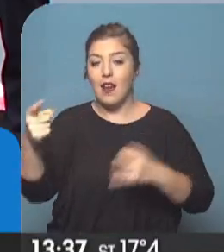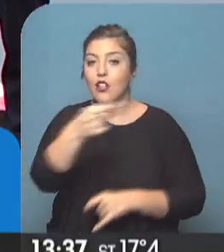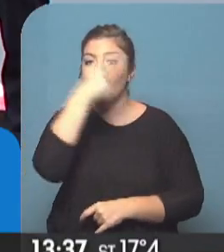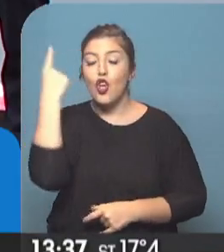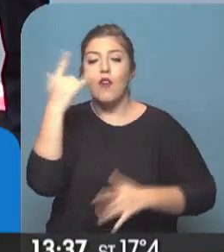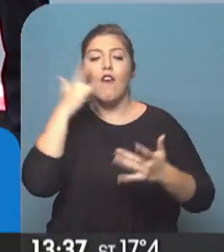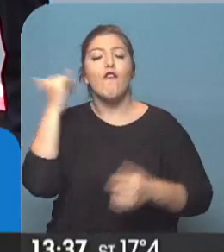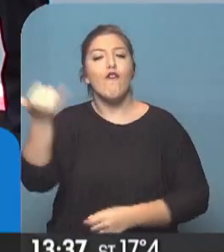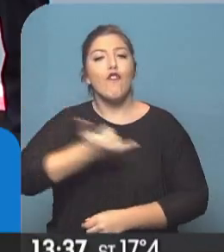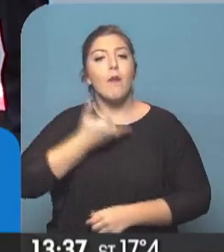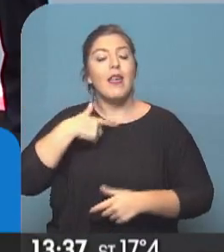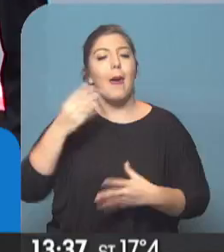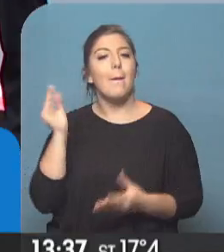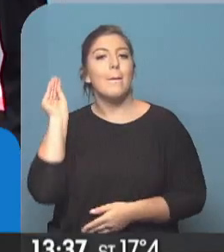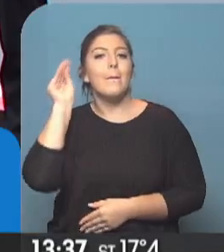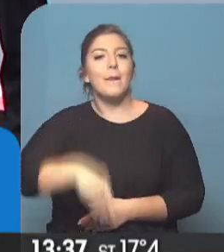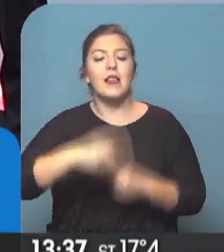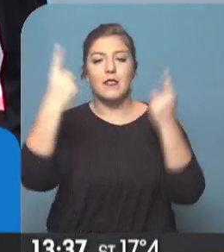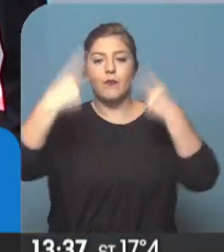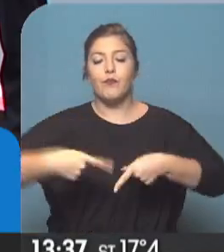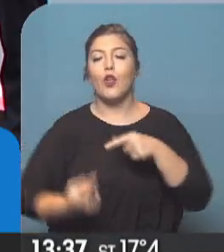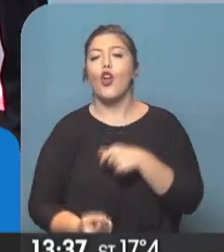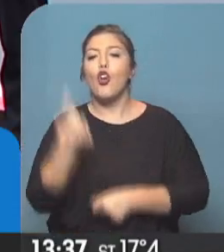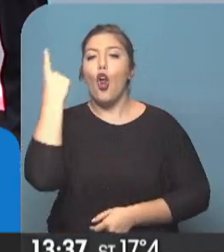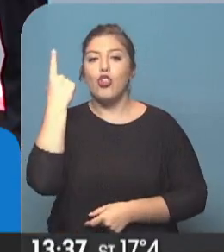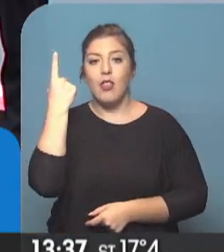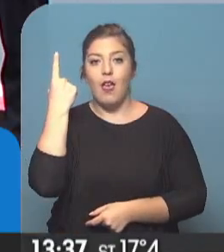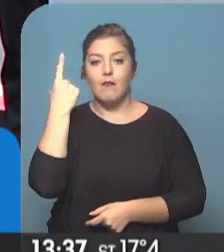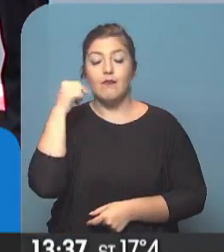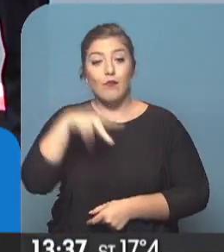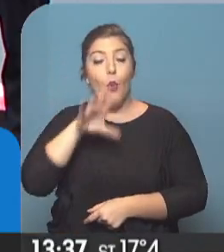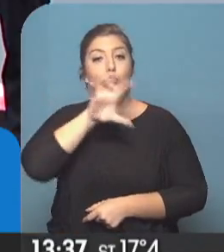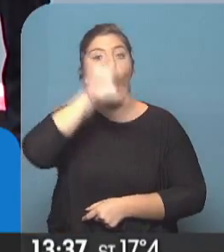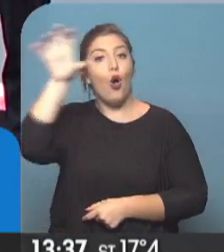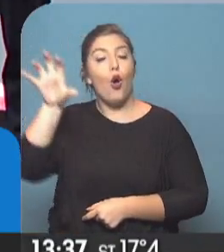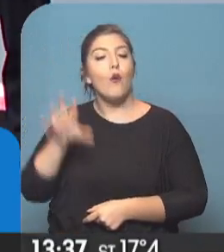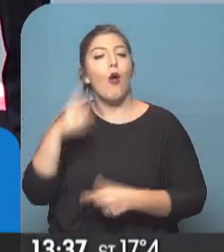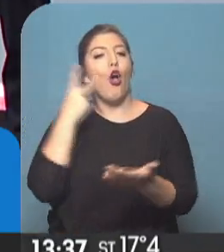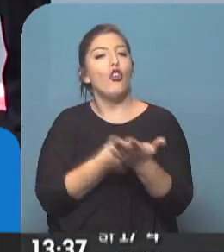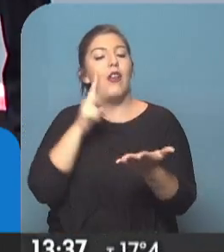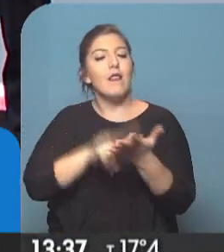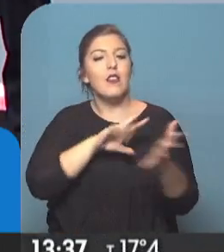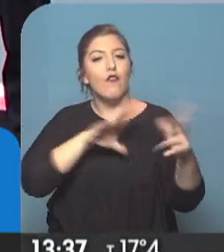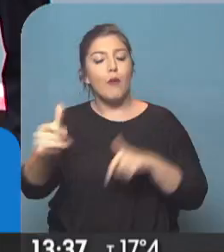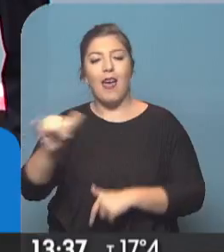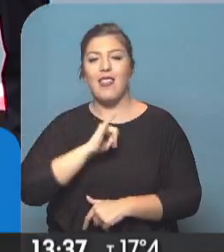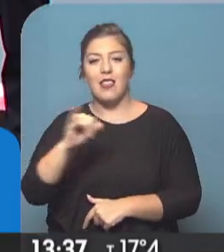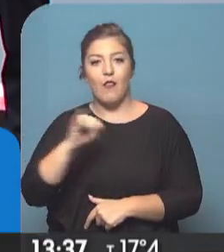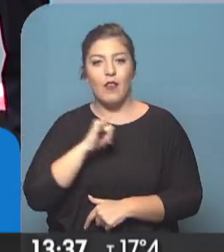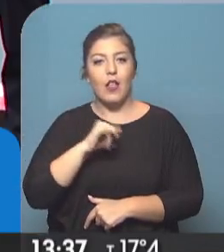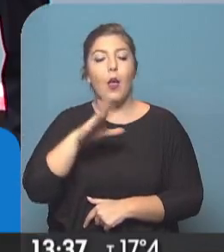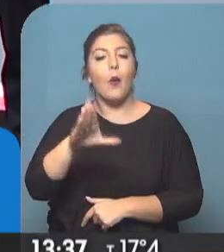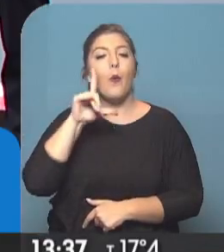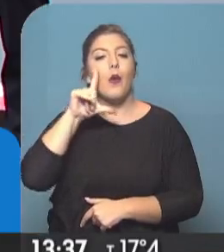nos informan que reforzaron la frontera norte. En estas provincias nuevamente se está utilizando el sistema de identificación biométrica.